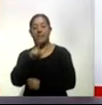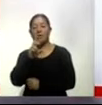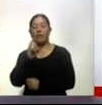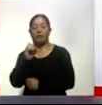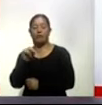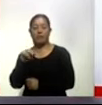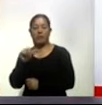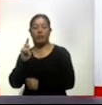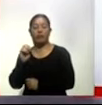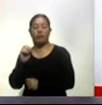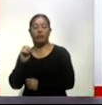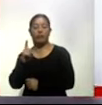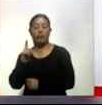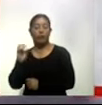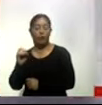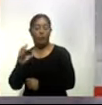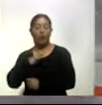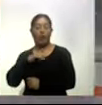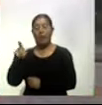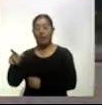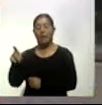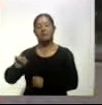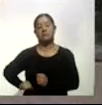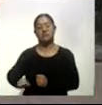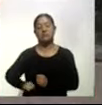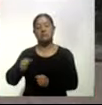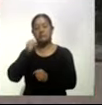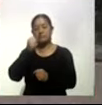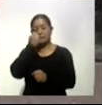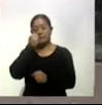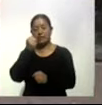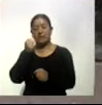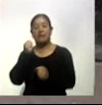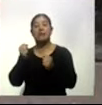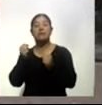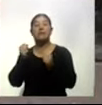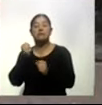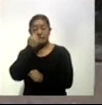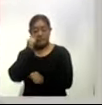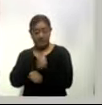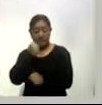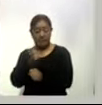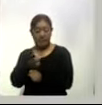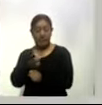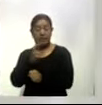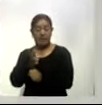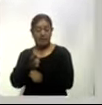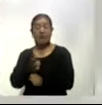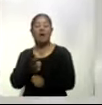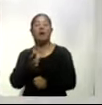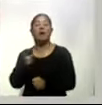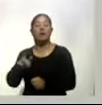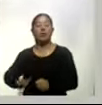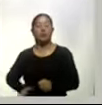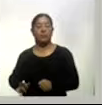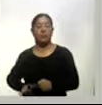Propiedad de la Secretaría de Gobierno. El Ejecutivo del Estado nombró a Élida Garrido Maldonado como directora de Notarías